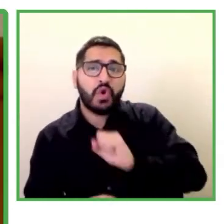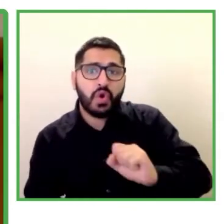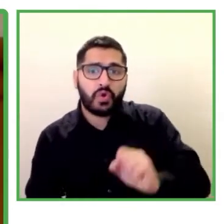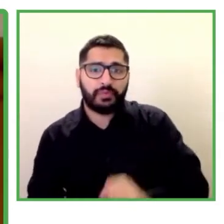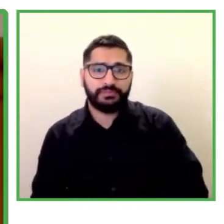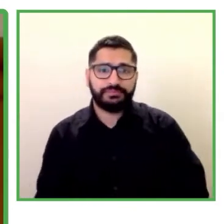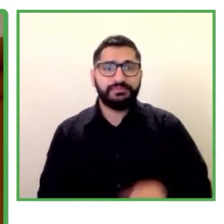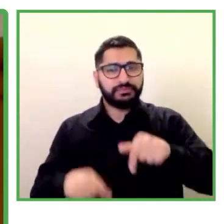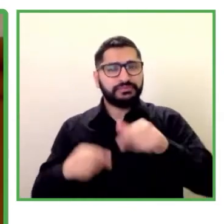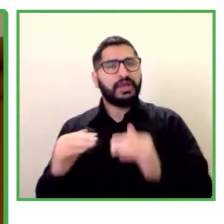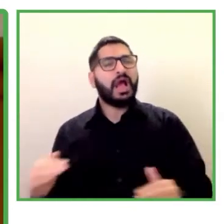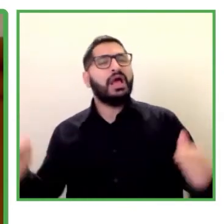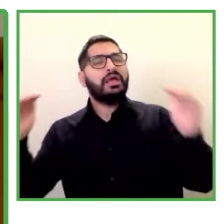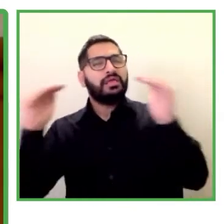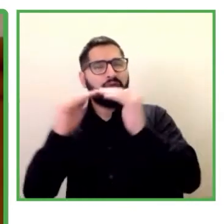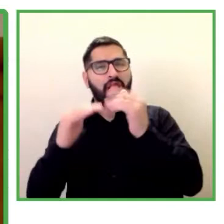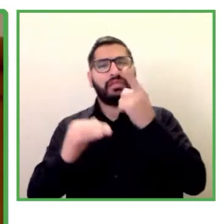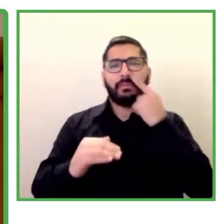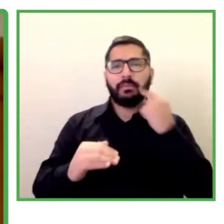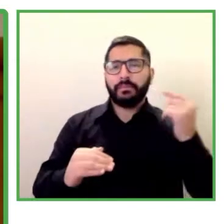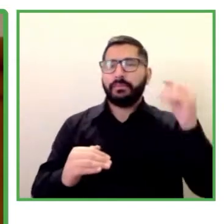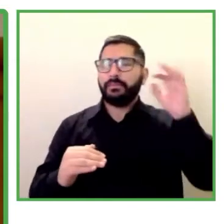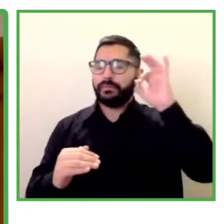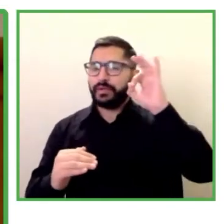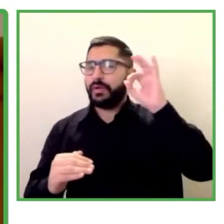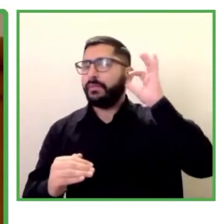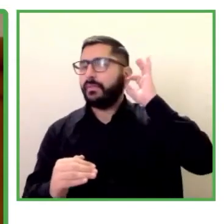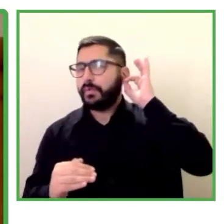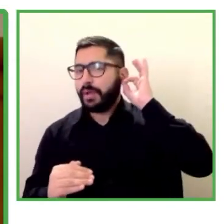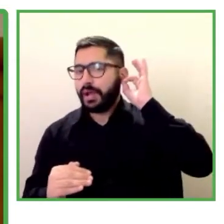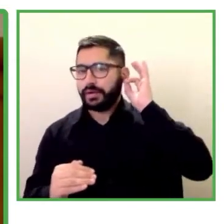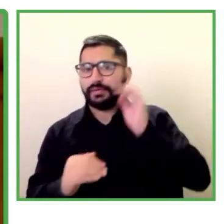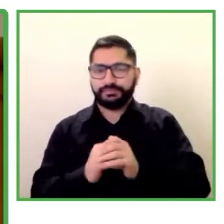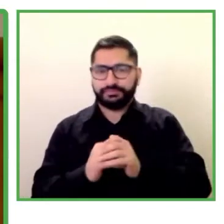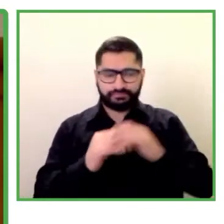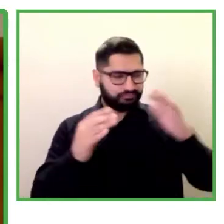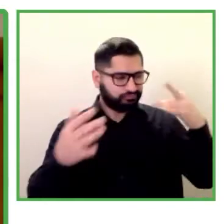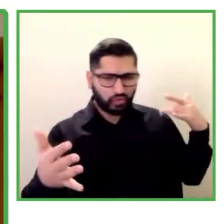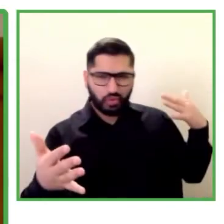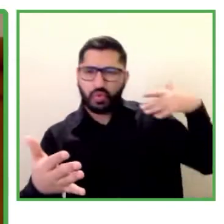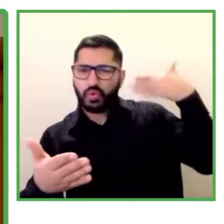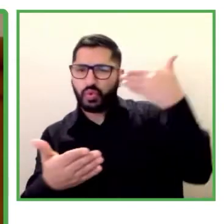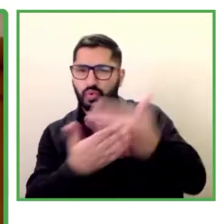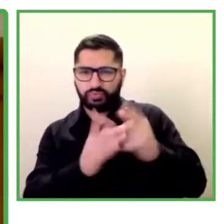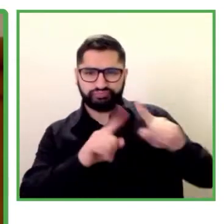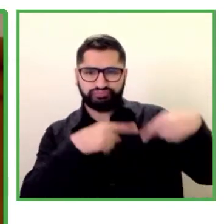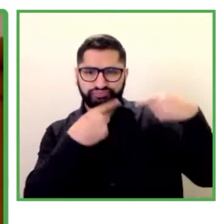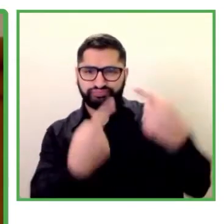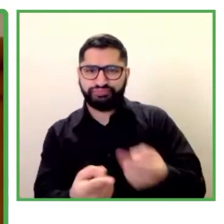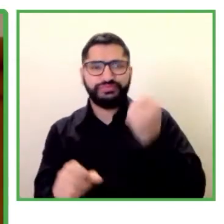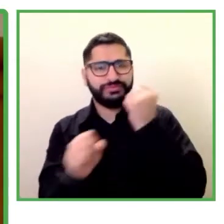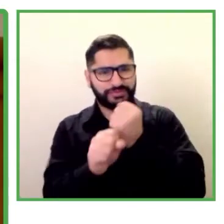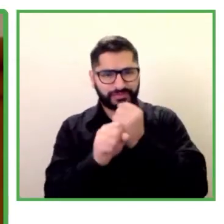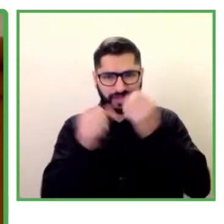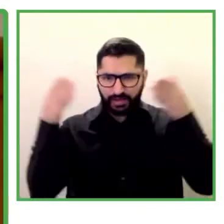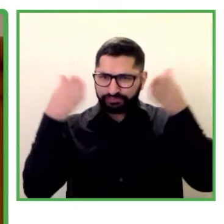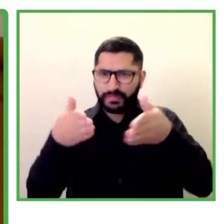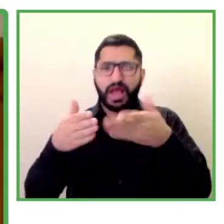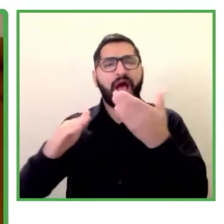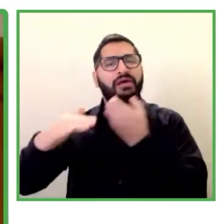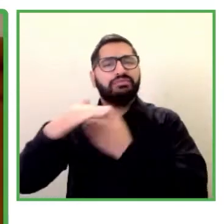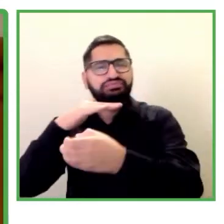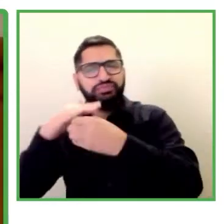La OIS lleva bastante tiempo trabajando en la promoción del empleo de las personas con discapacidad, que es un tema que